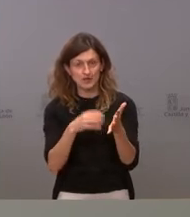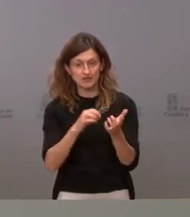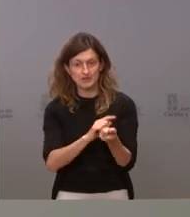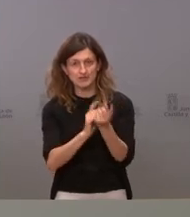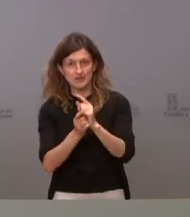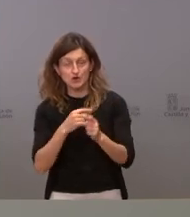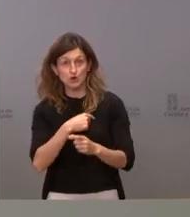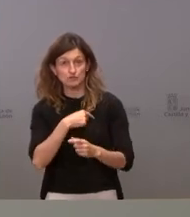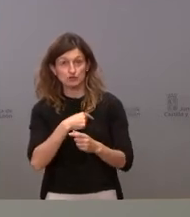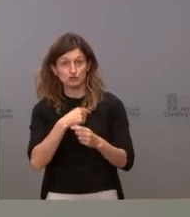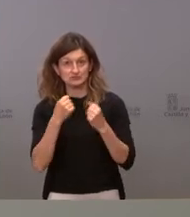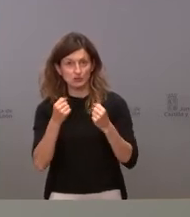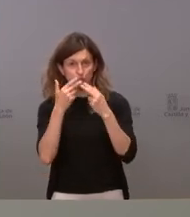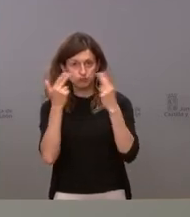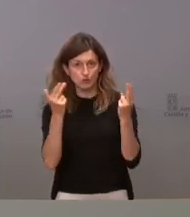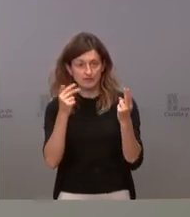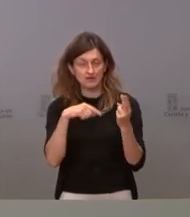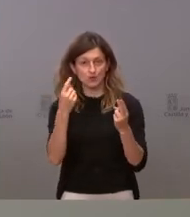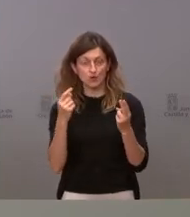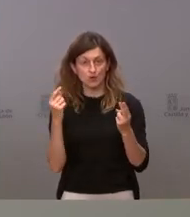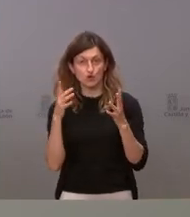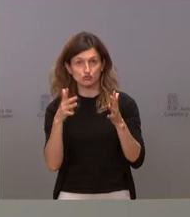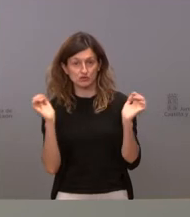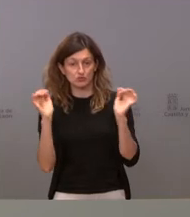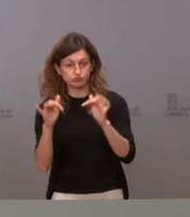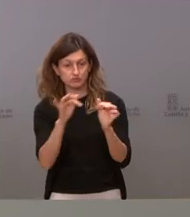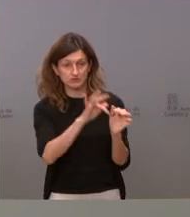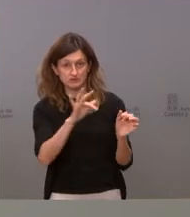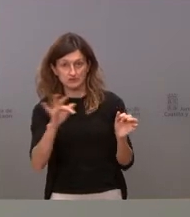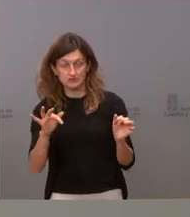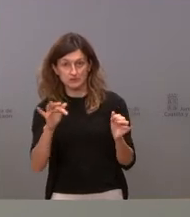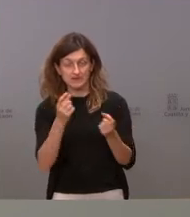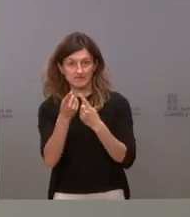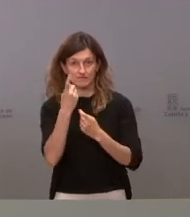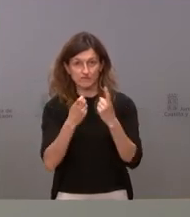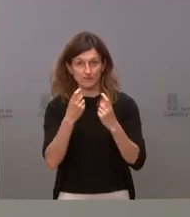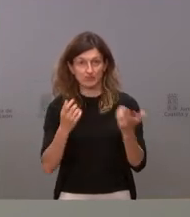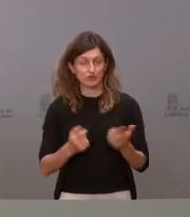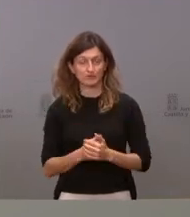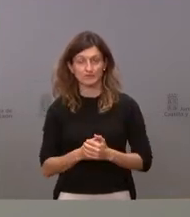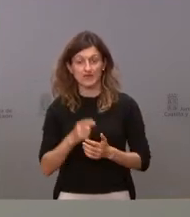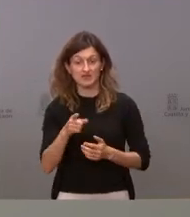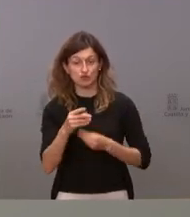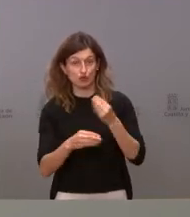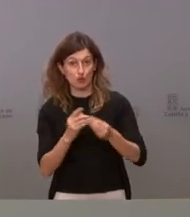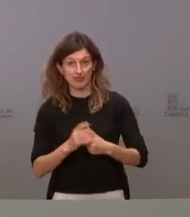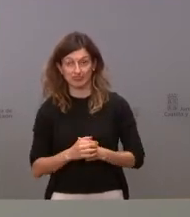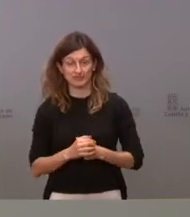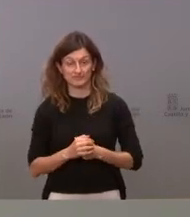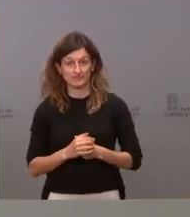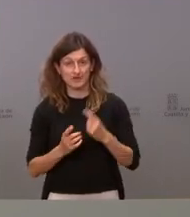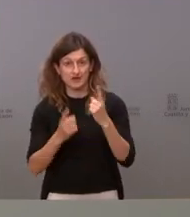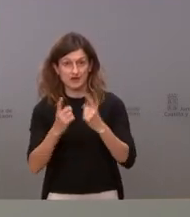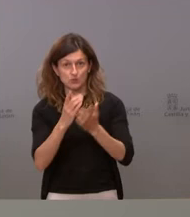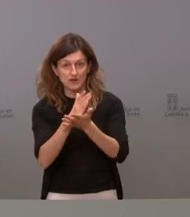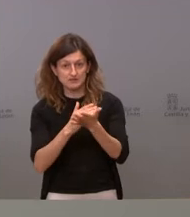Comisión de Salud Pública y de ahí al Consejo Interterritorial, al menos en información, y esto no se hizo. Algunas comunidades